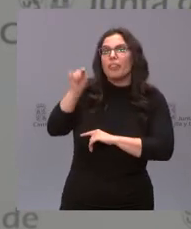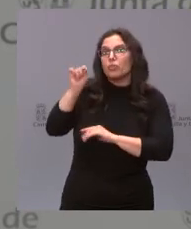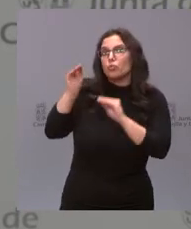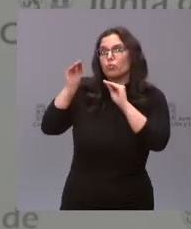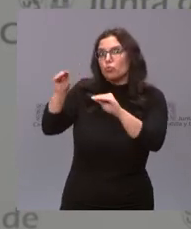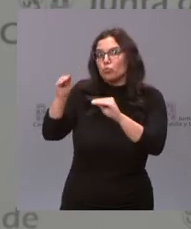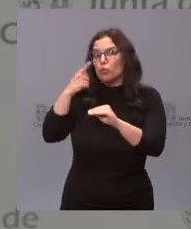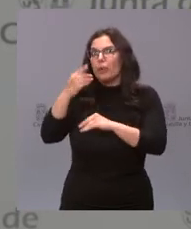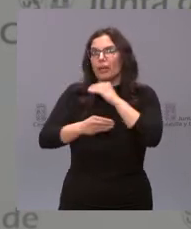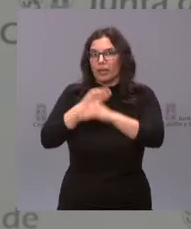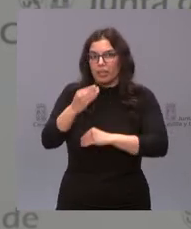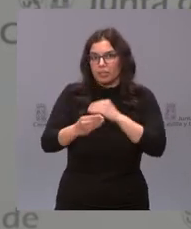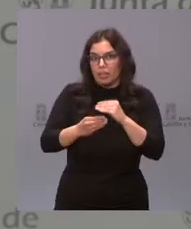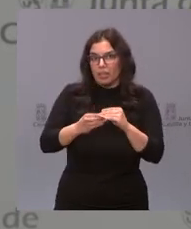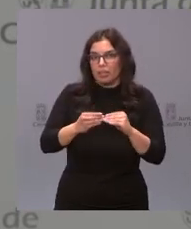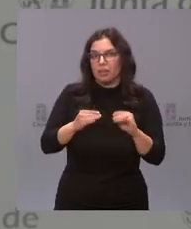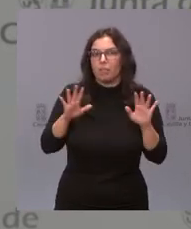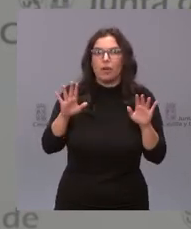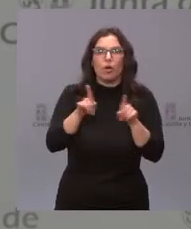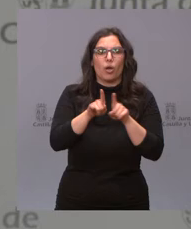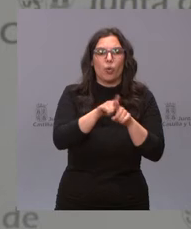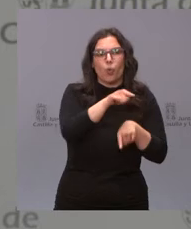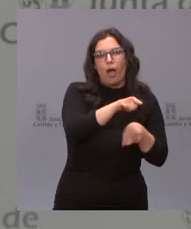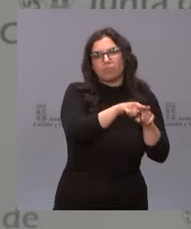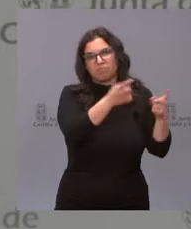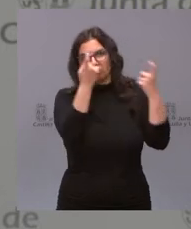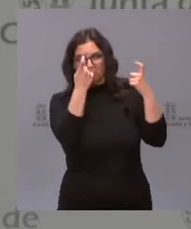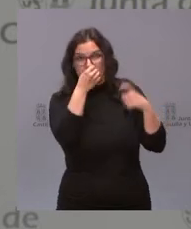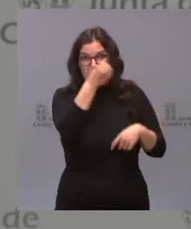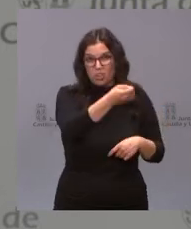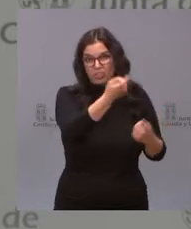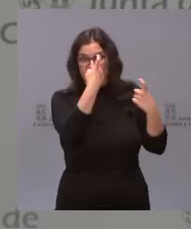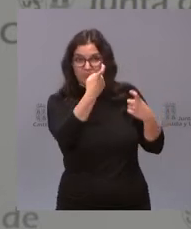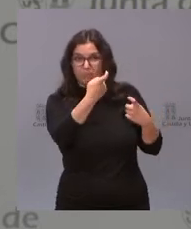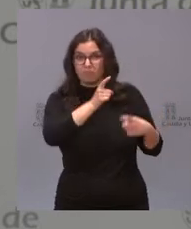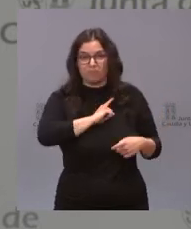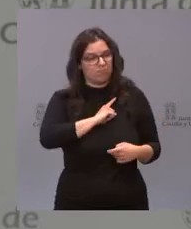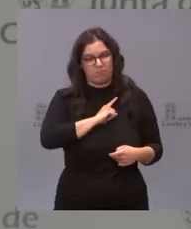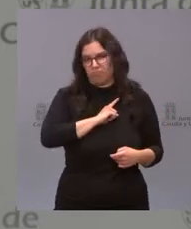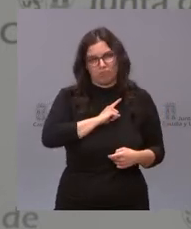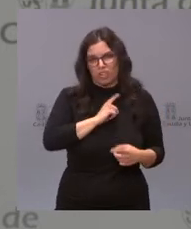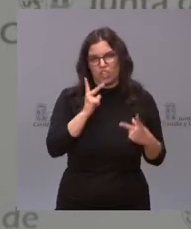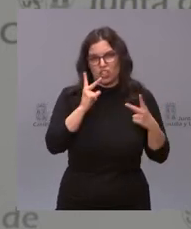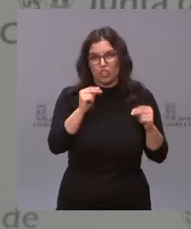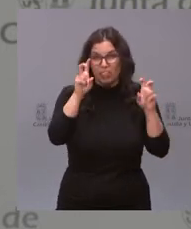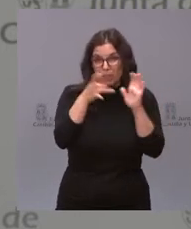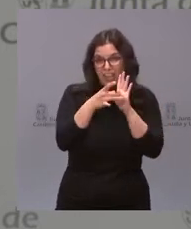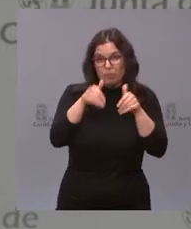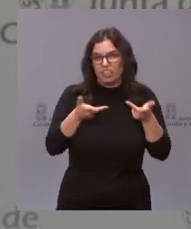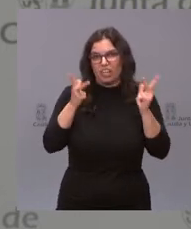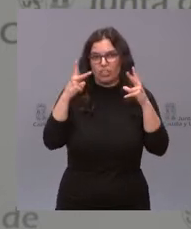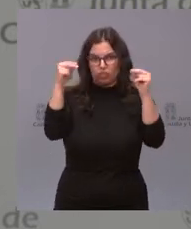que debe hacer pero nadie nos va a dar lecciones y menos del partido socialista de Castilla y León de calidad democrática